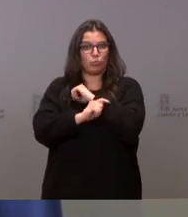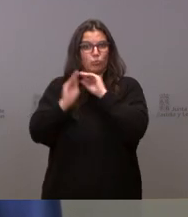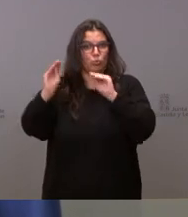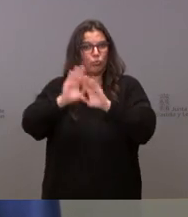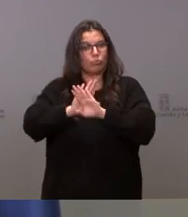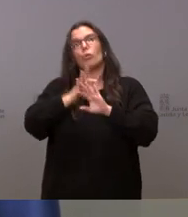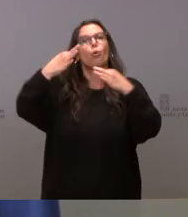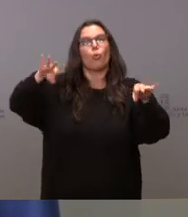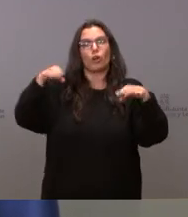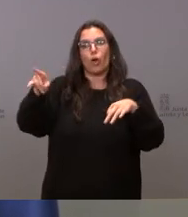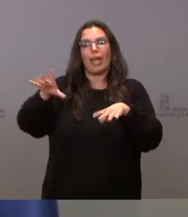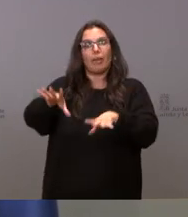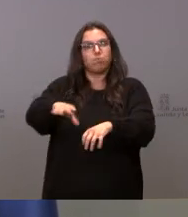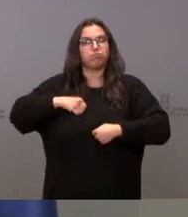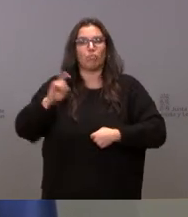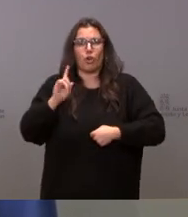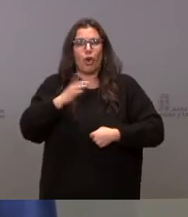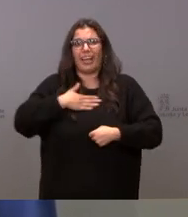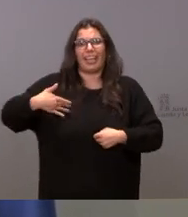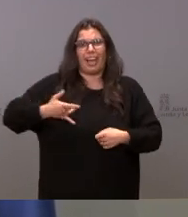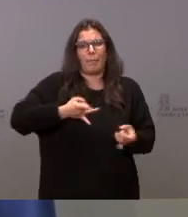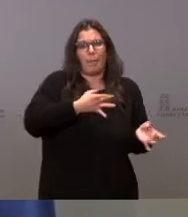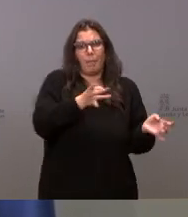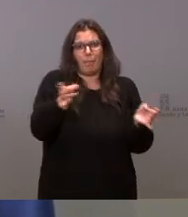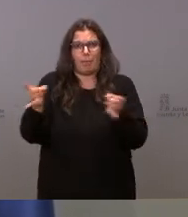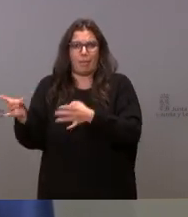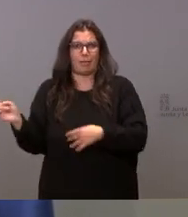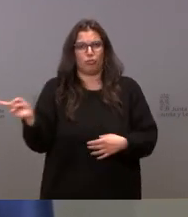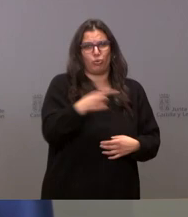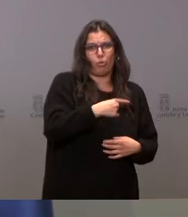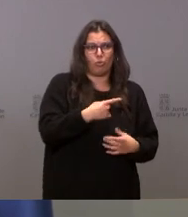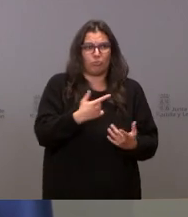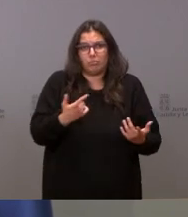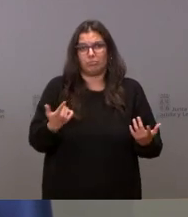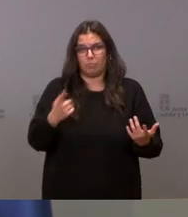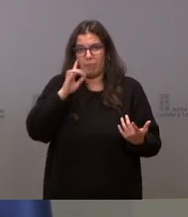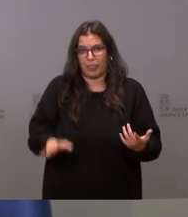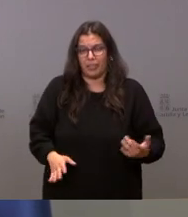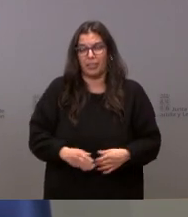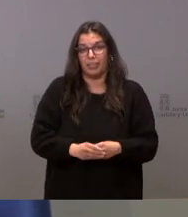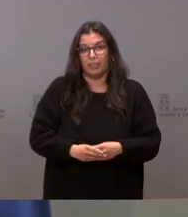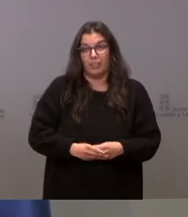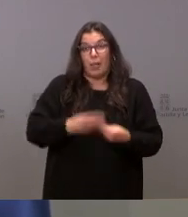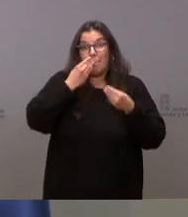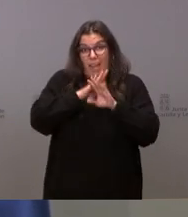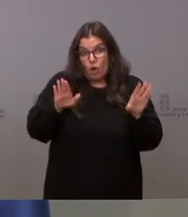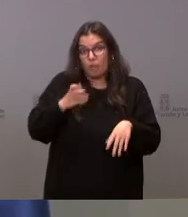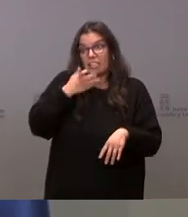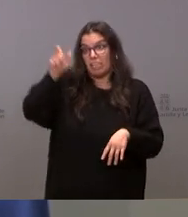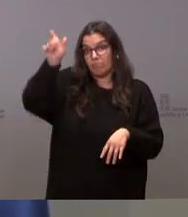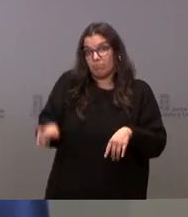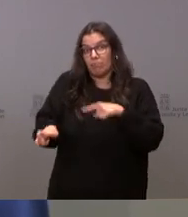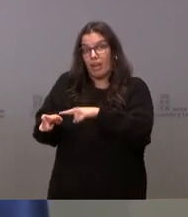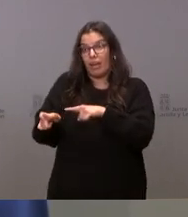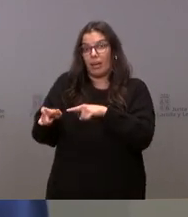señor Tudanca no es llegar él a ninguna parte sino quitar o descabalgar a los demás sería mejor que el señor Tudanca tuviera